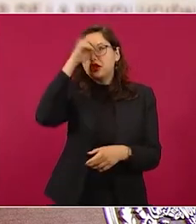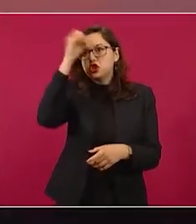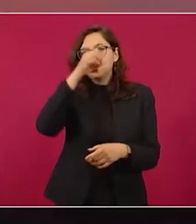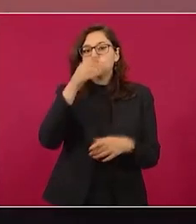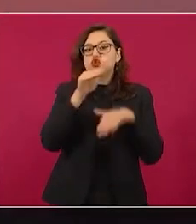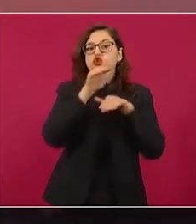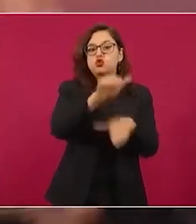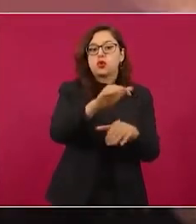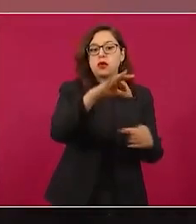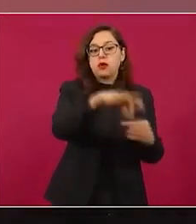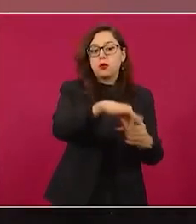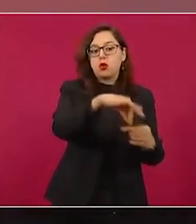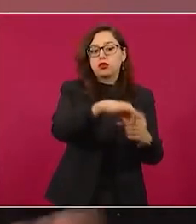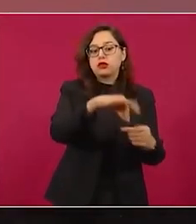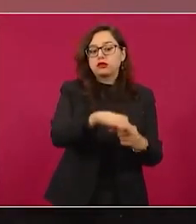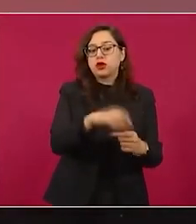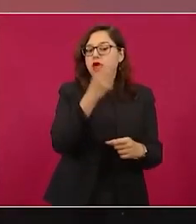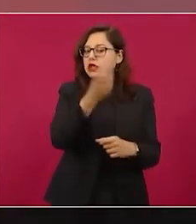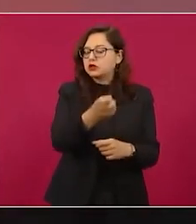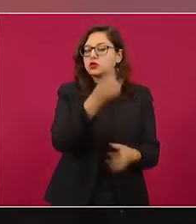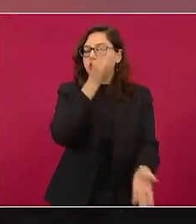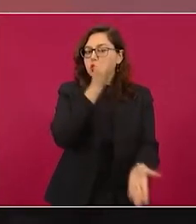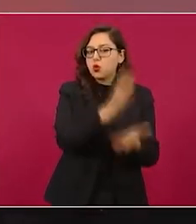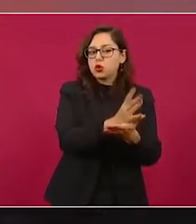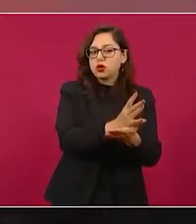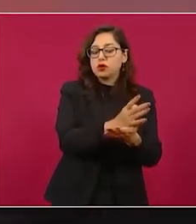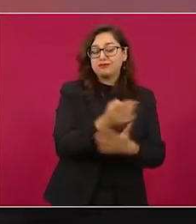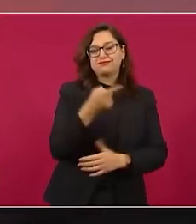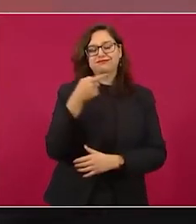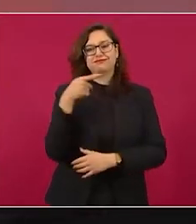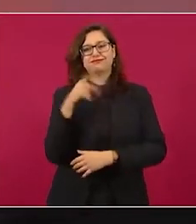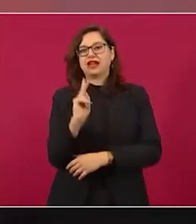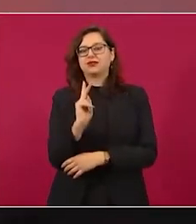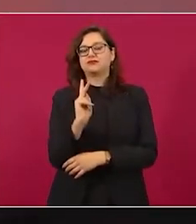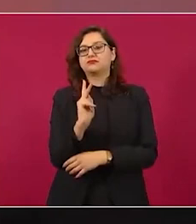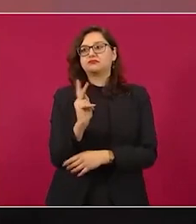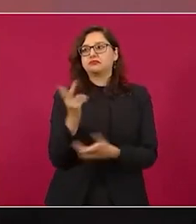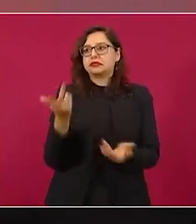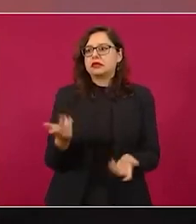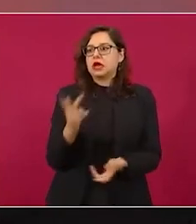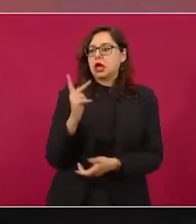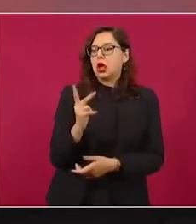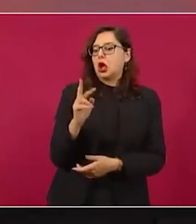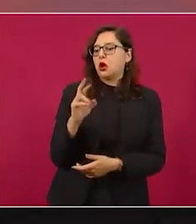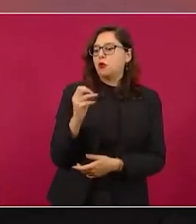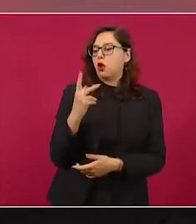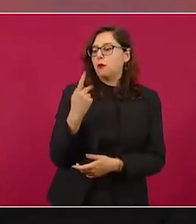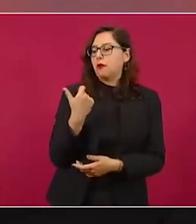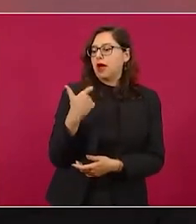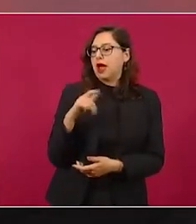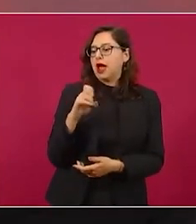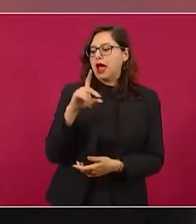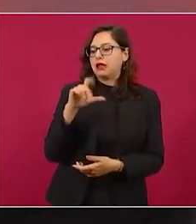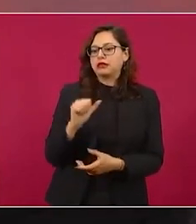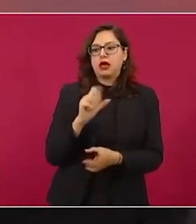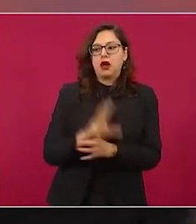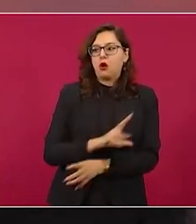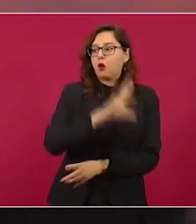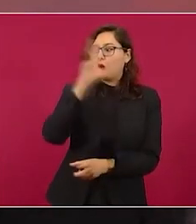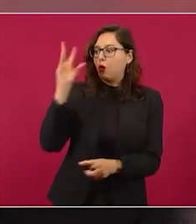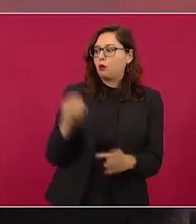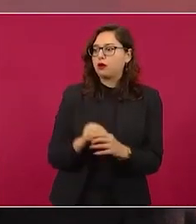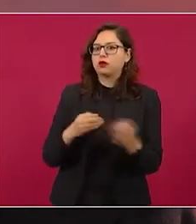Pero como está muy general, mejor decidimos no transmitir el